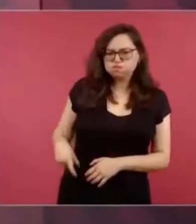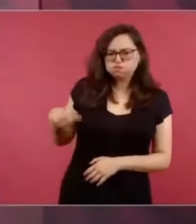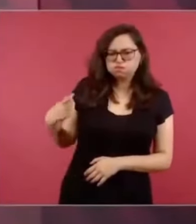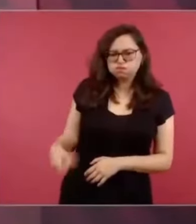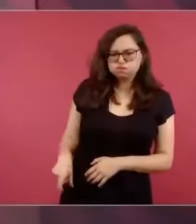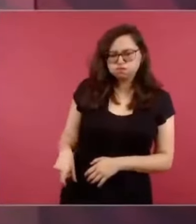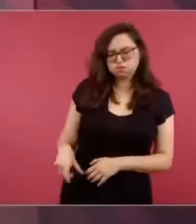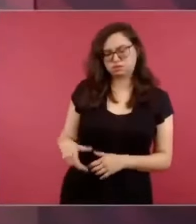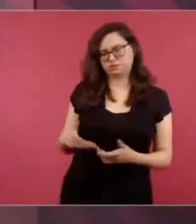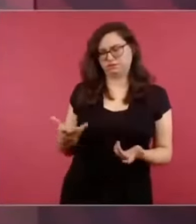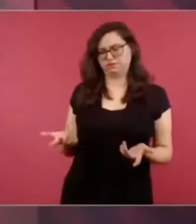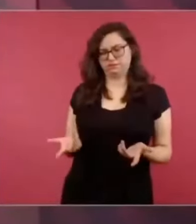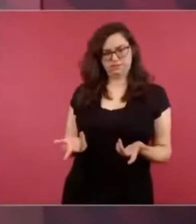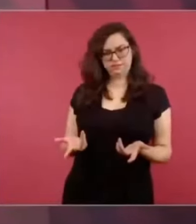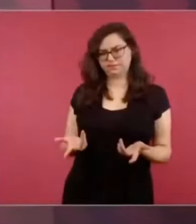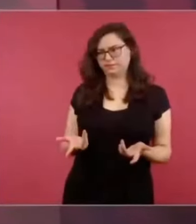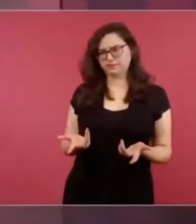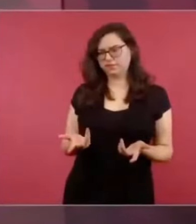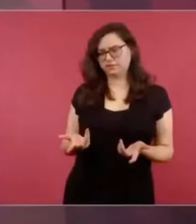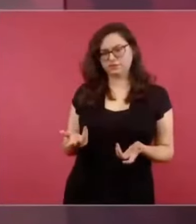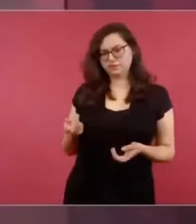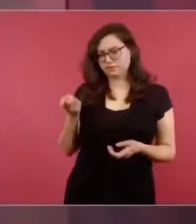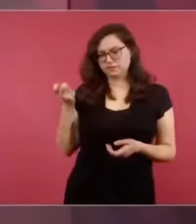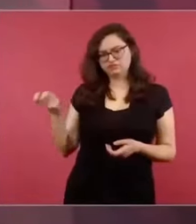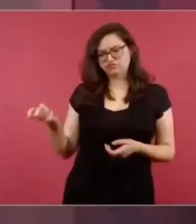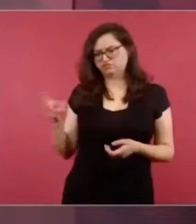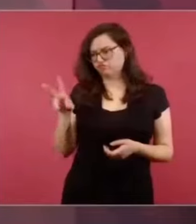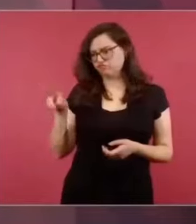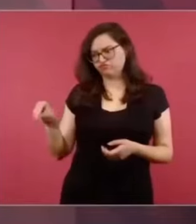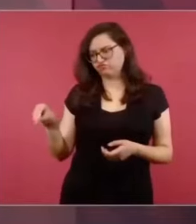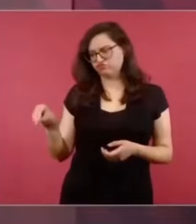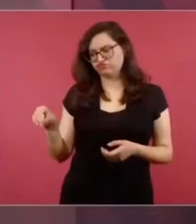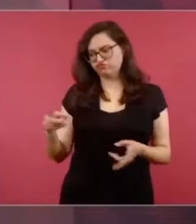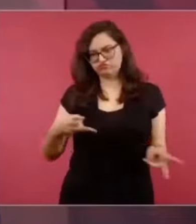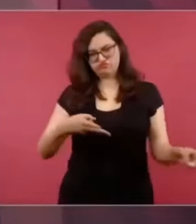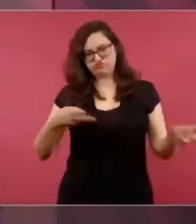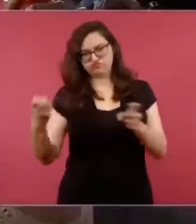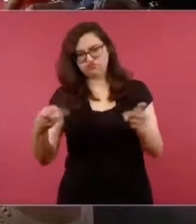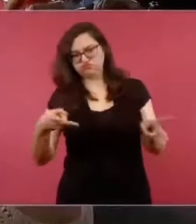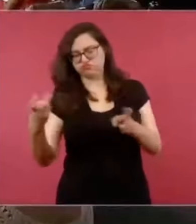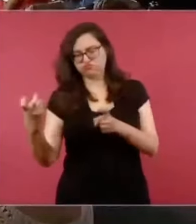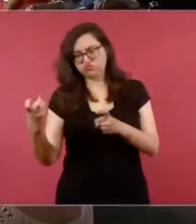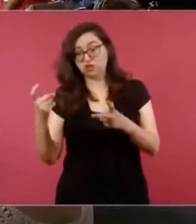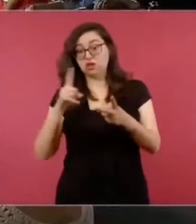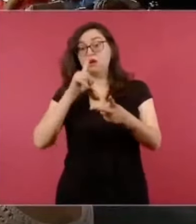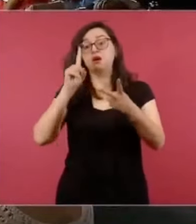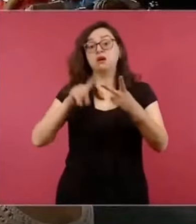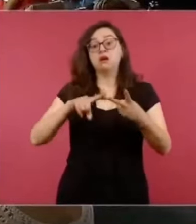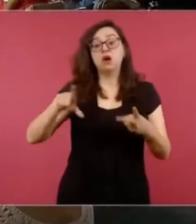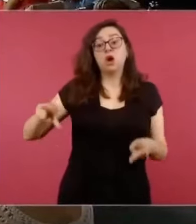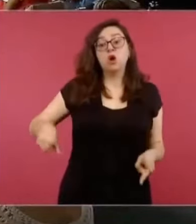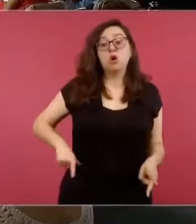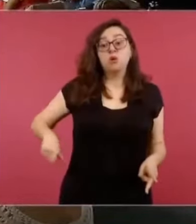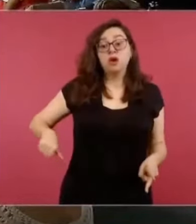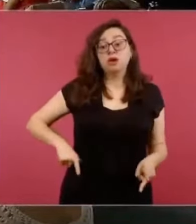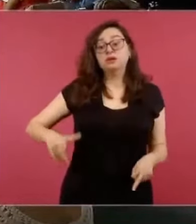incrementan sus fortunas al amparo del poder público mediante la corrupción.